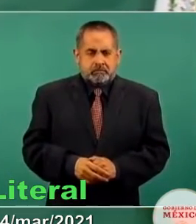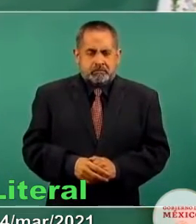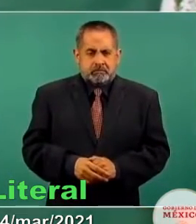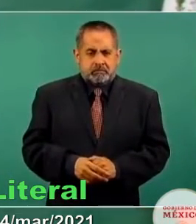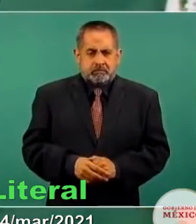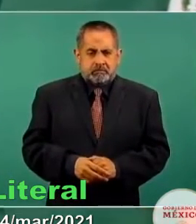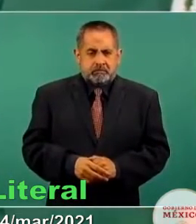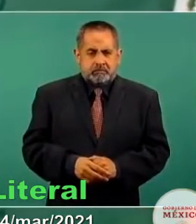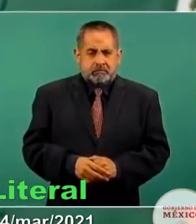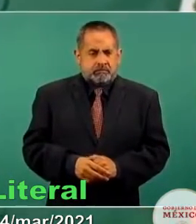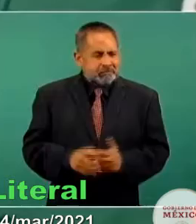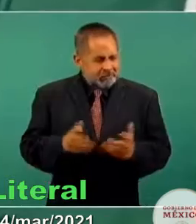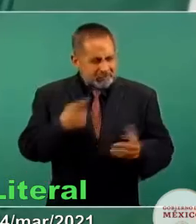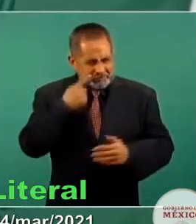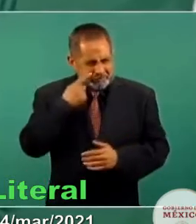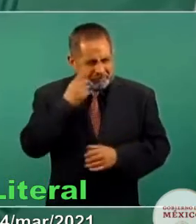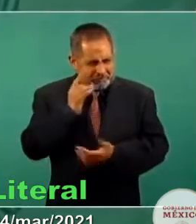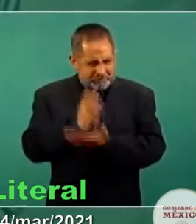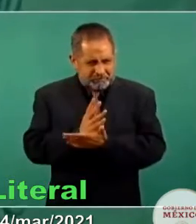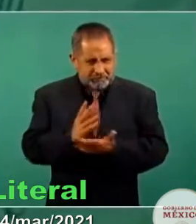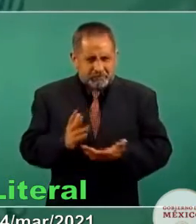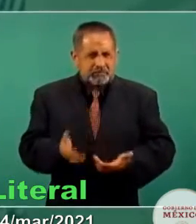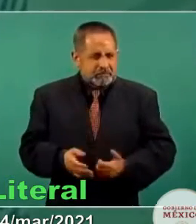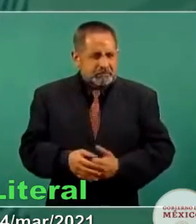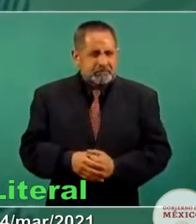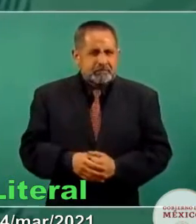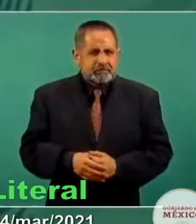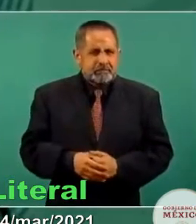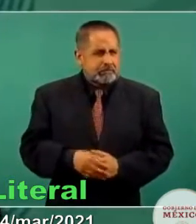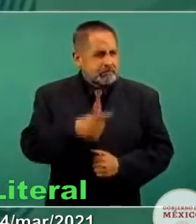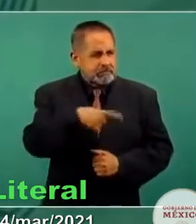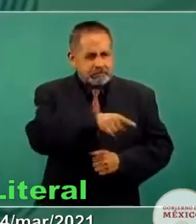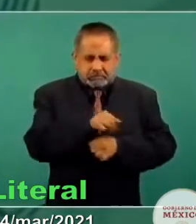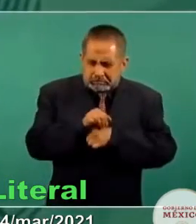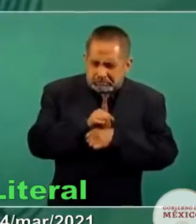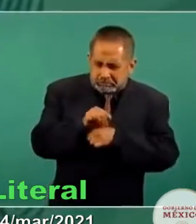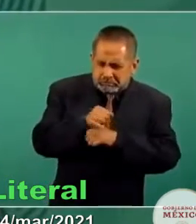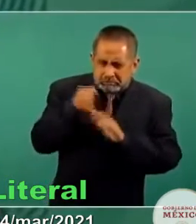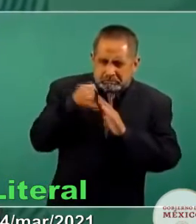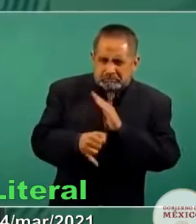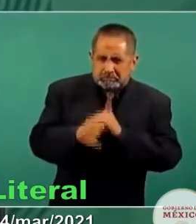O sea, no investigan,